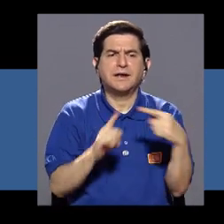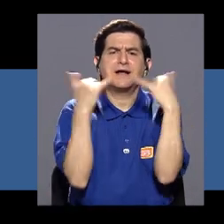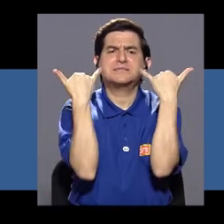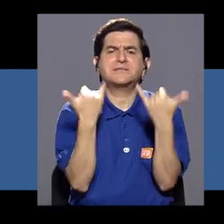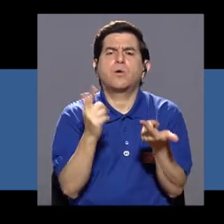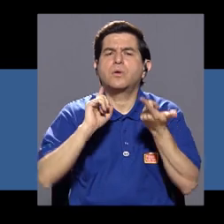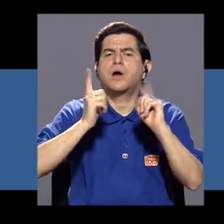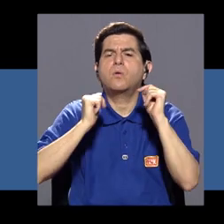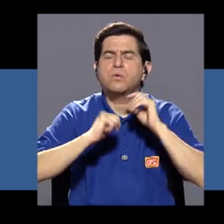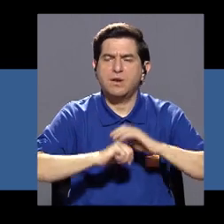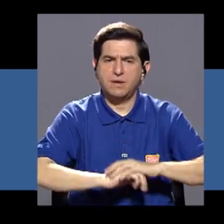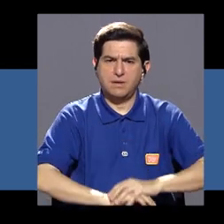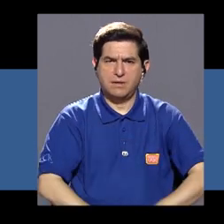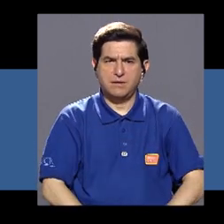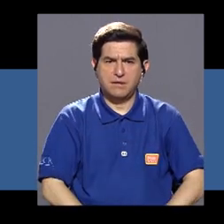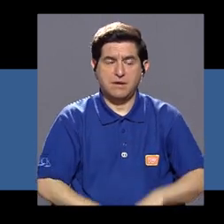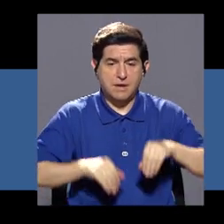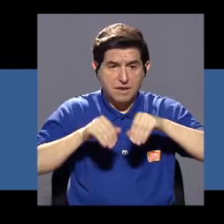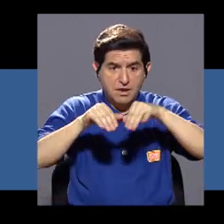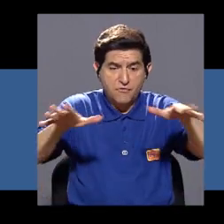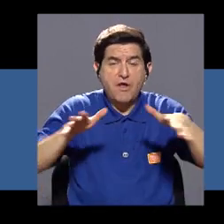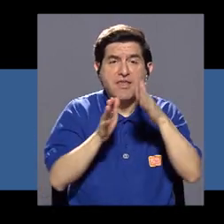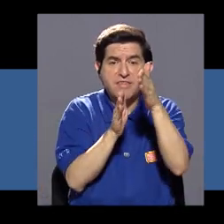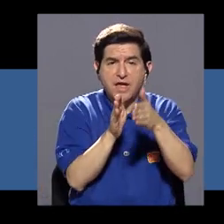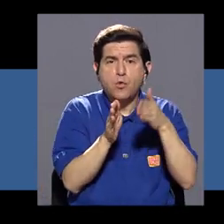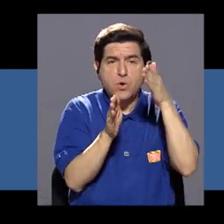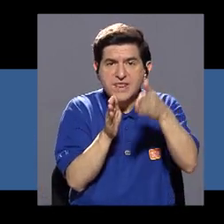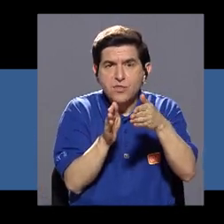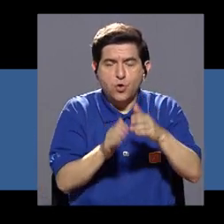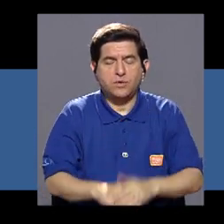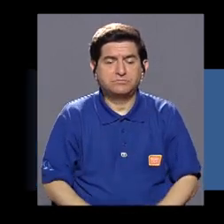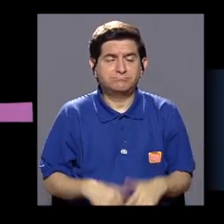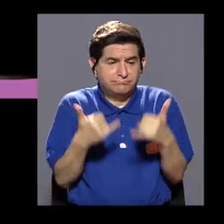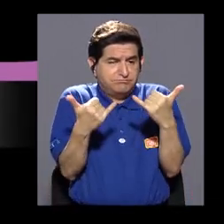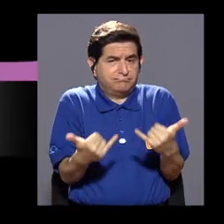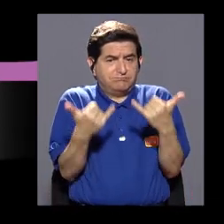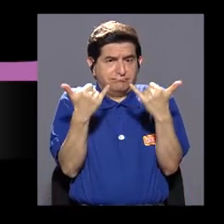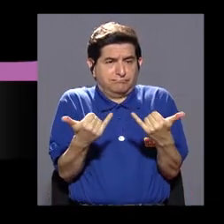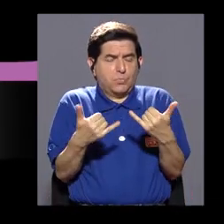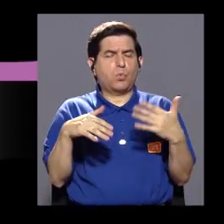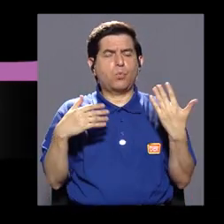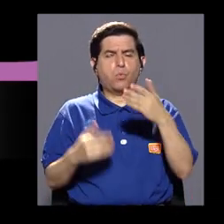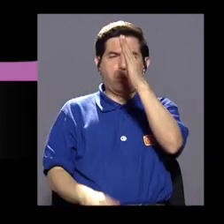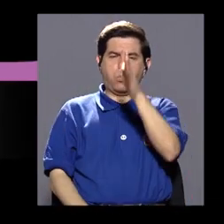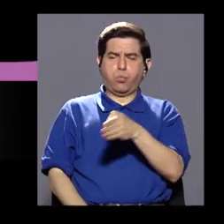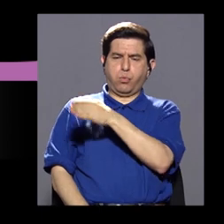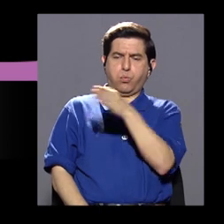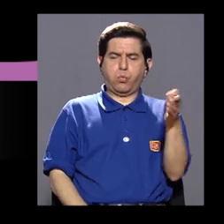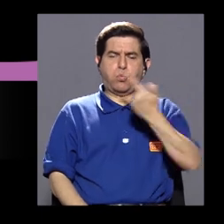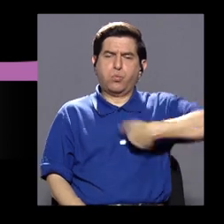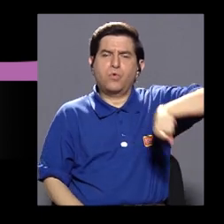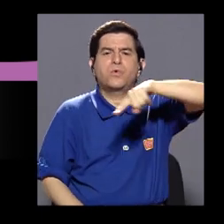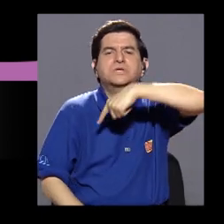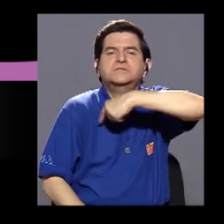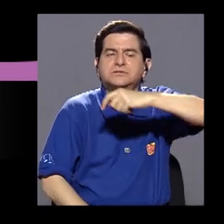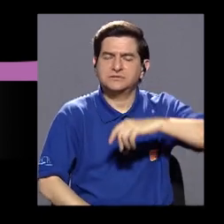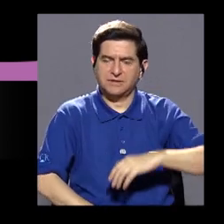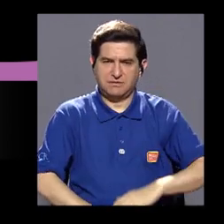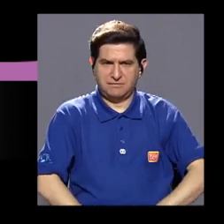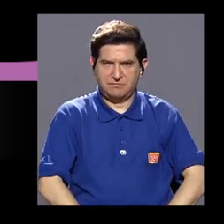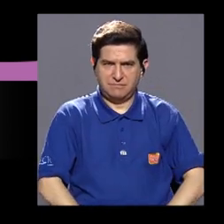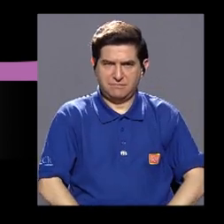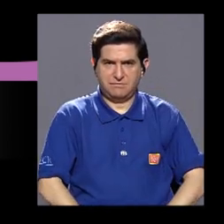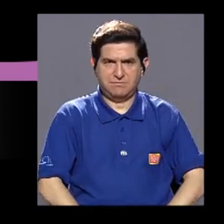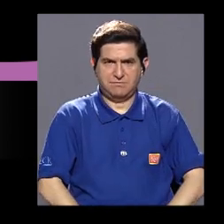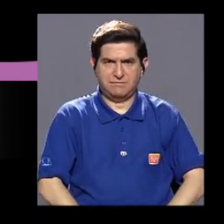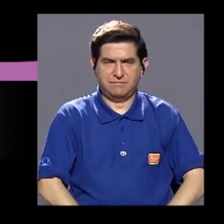tenido de ellos hasta este momento? La red de cuido ha venido a llegar en ese momento a ser una gran bendición para nosotros, ¿verdad?